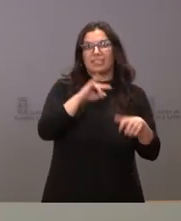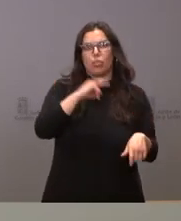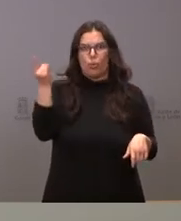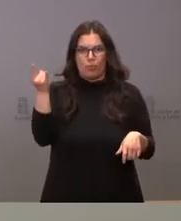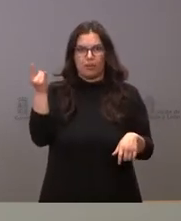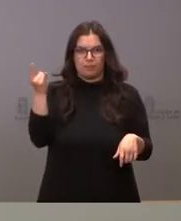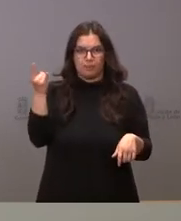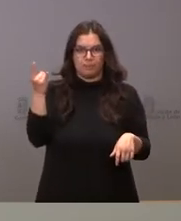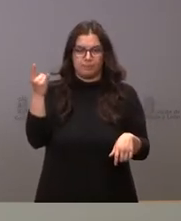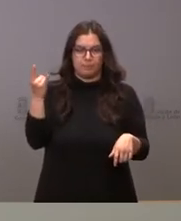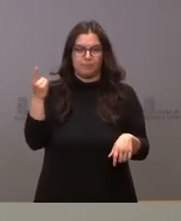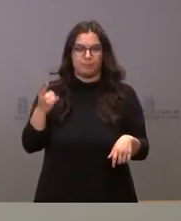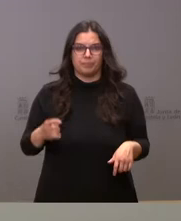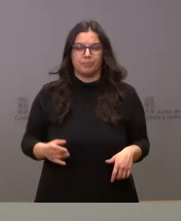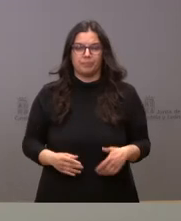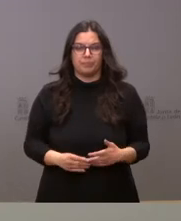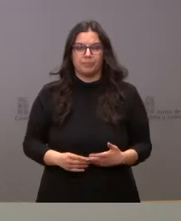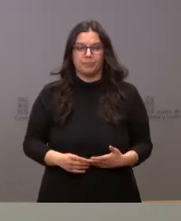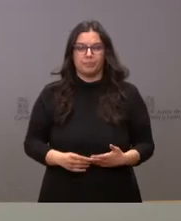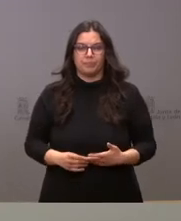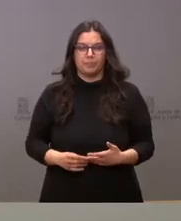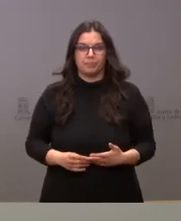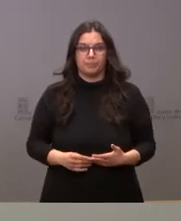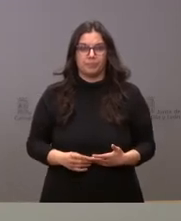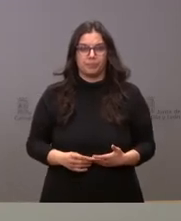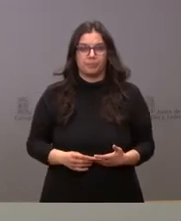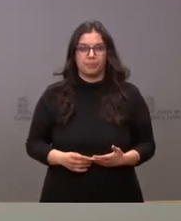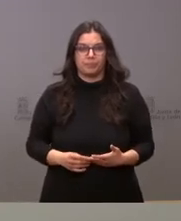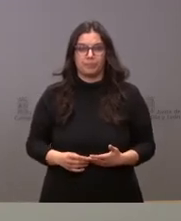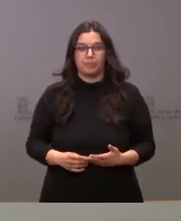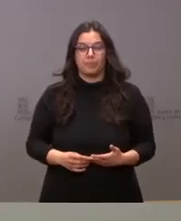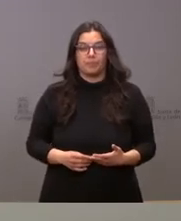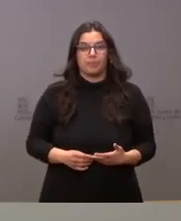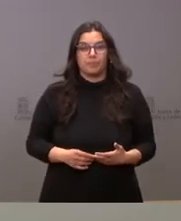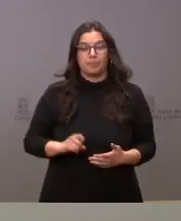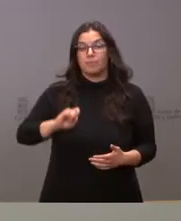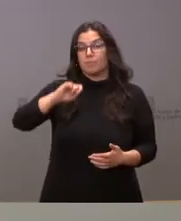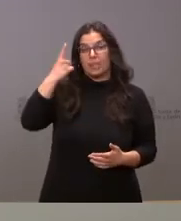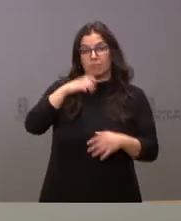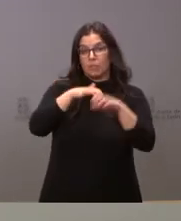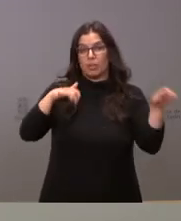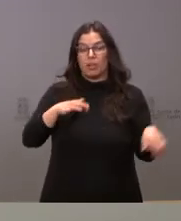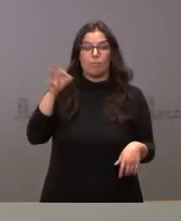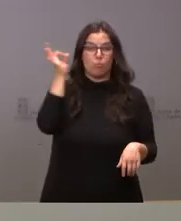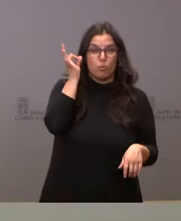el número de ucranianos que han venido a nuestra comunidad autónoma, fundamentalmente mujeres y niños,